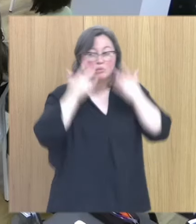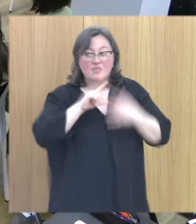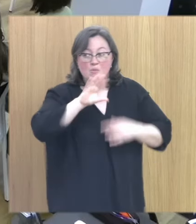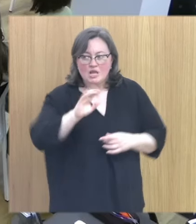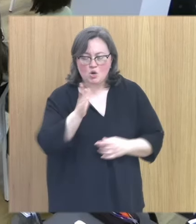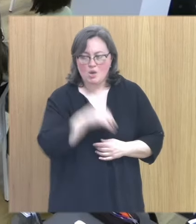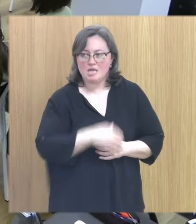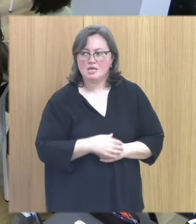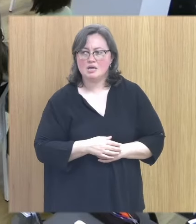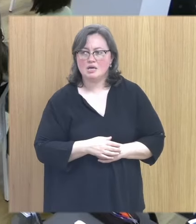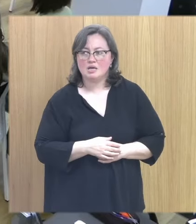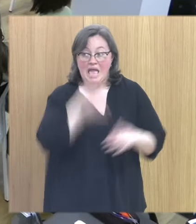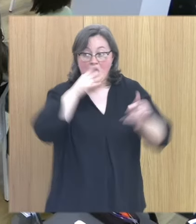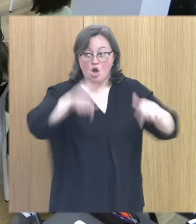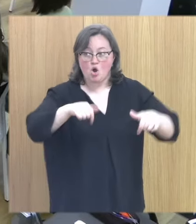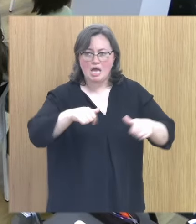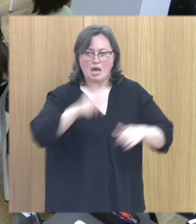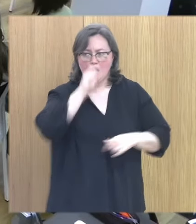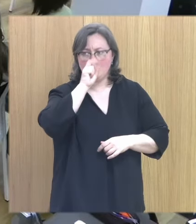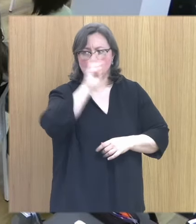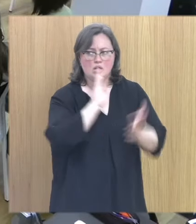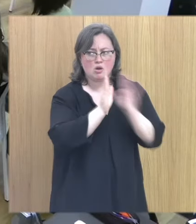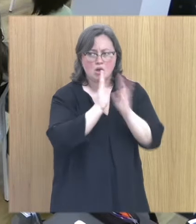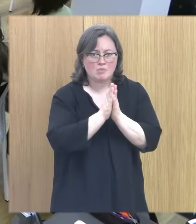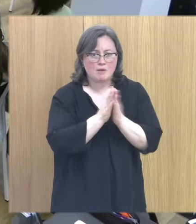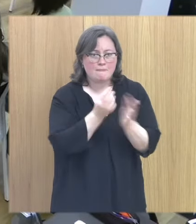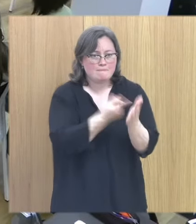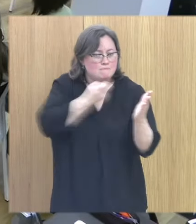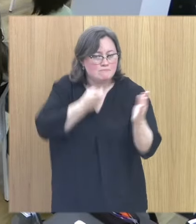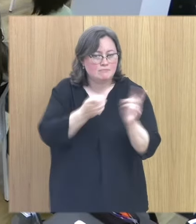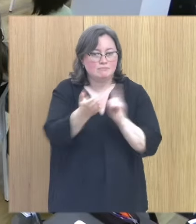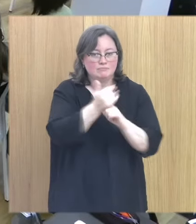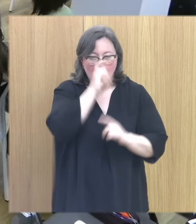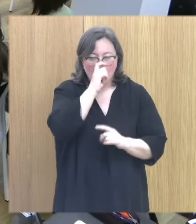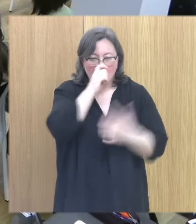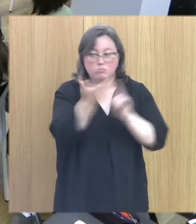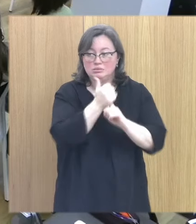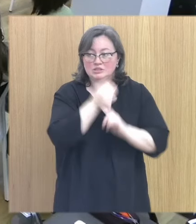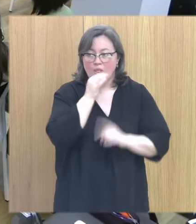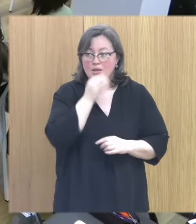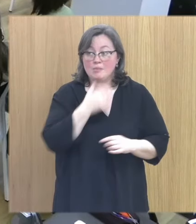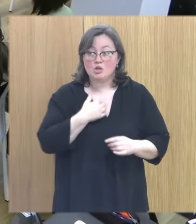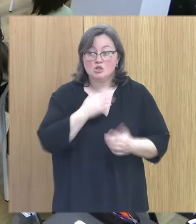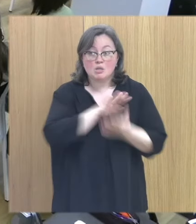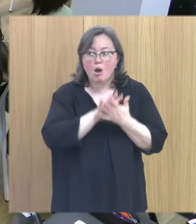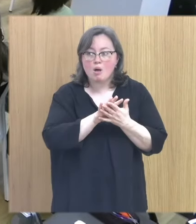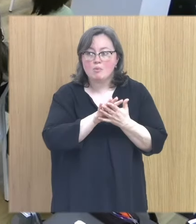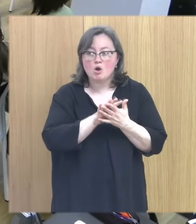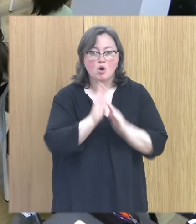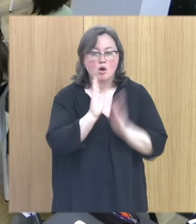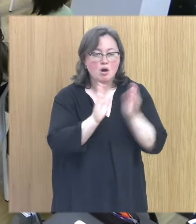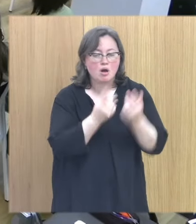de ello a día de hoy lleva años no hemos conseguido lograr ningún recuerdo y yo siento que con ella la parte que más me